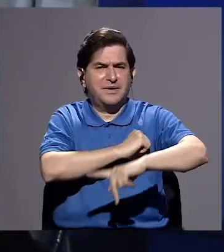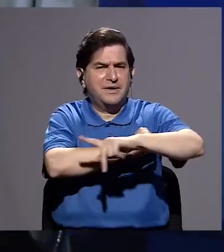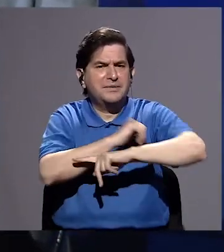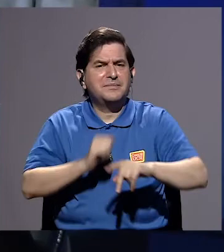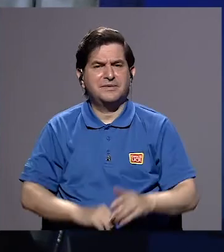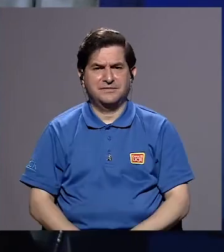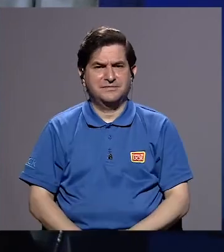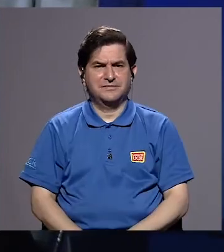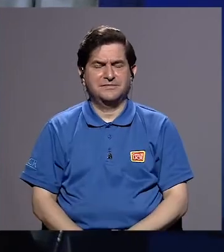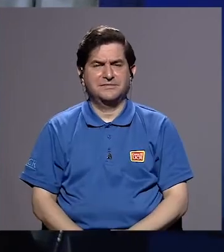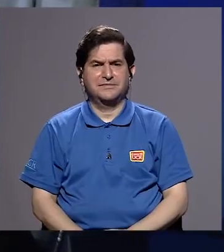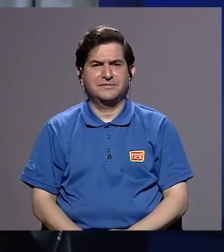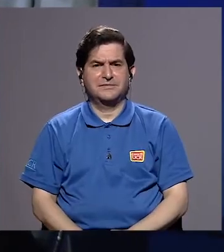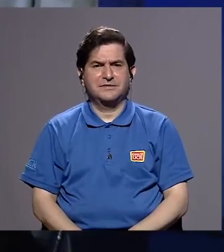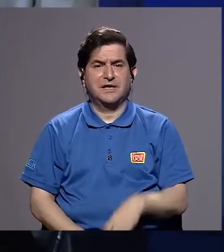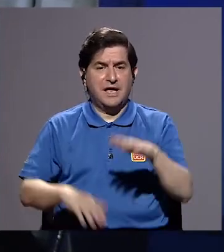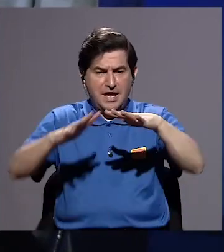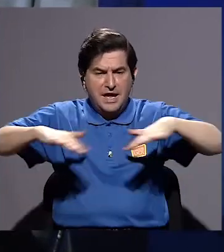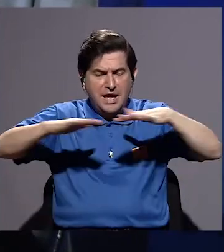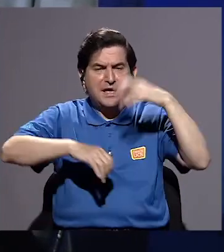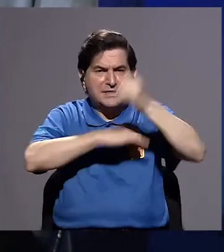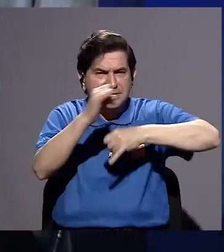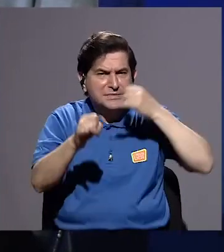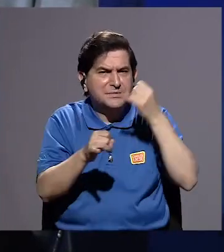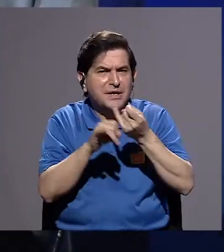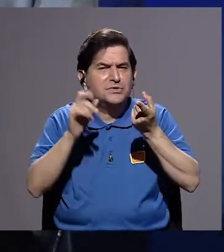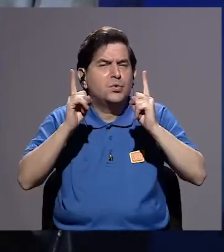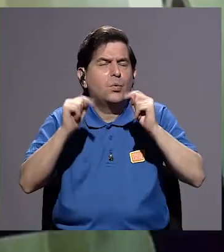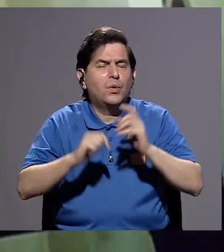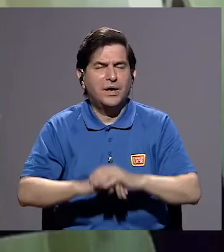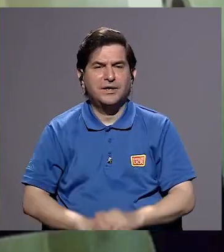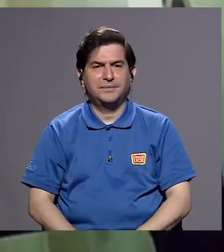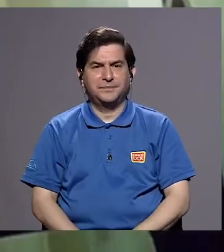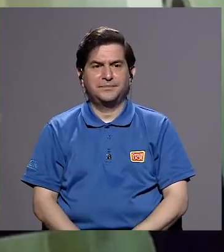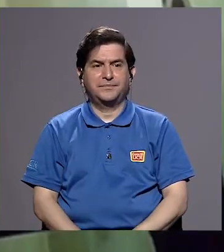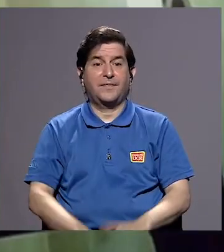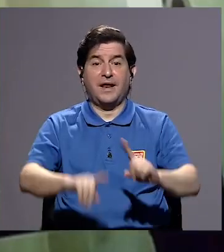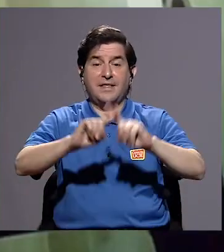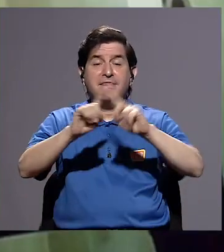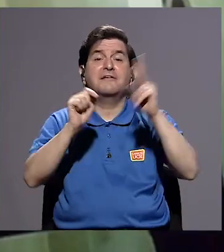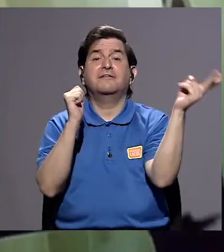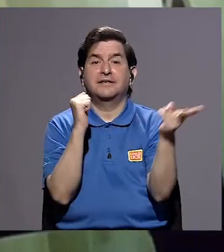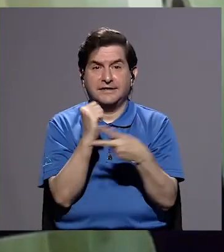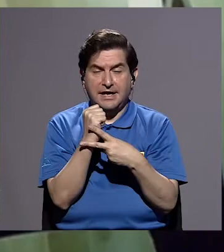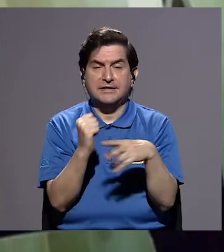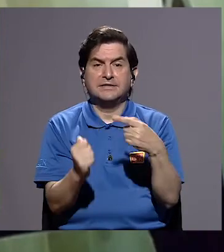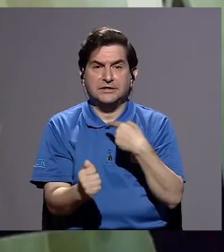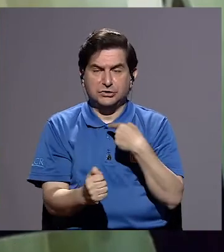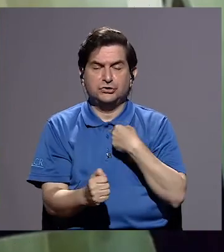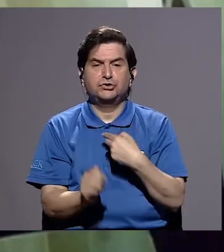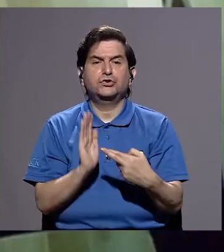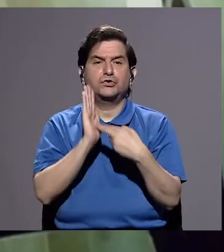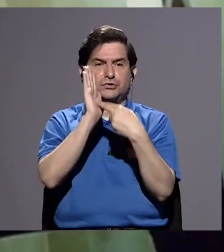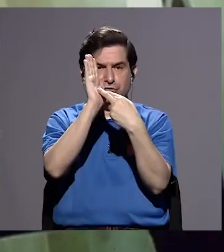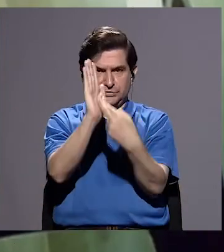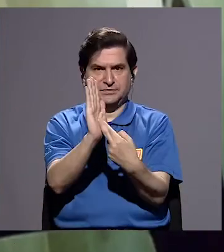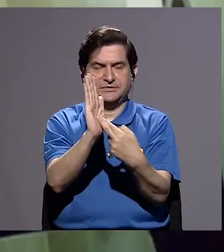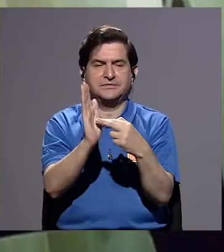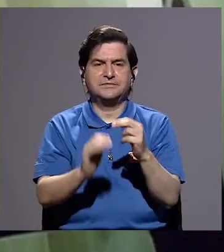país en foros internacionales? Bueno, en varias oportunidades he estado